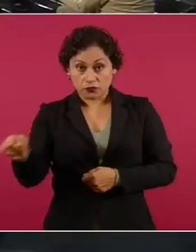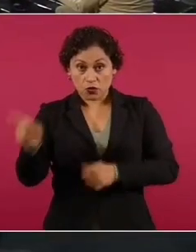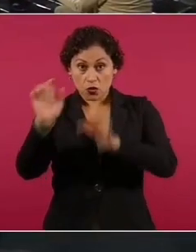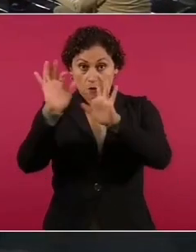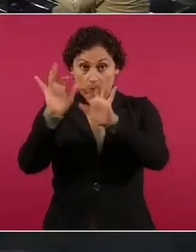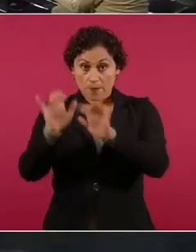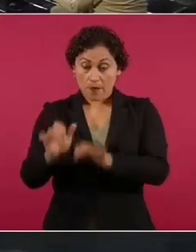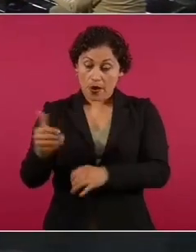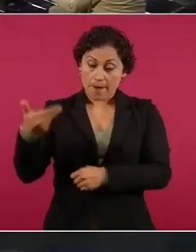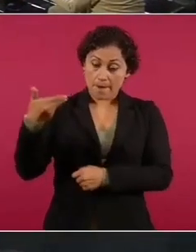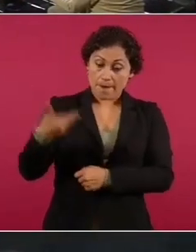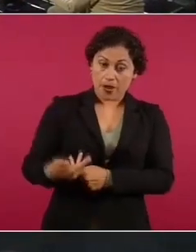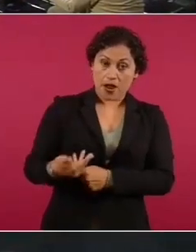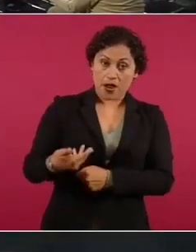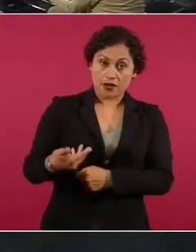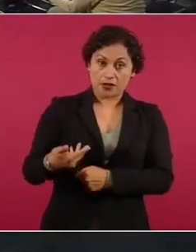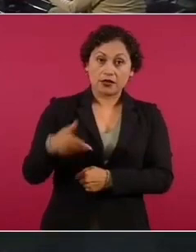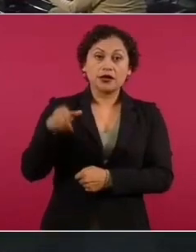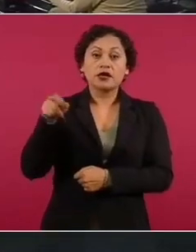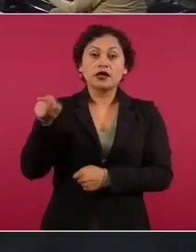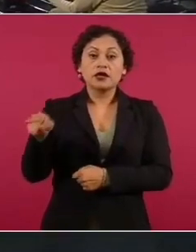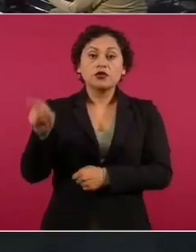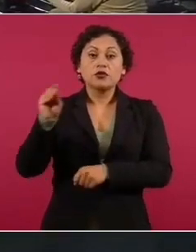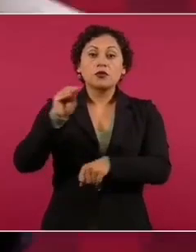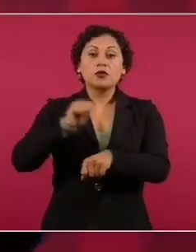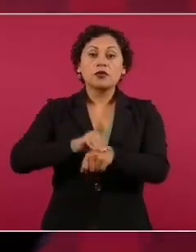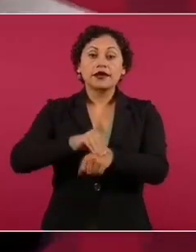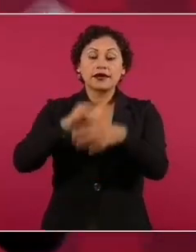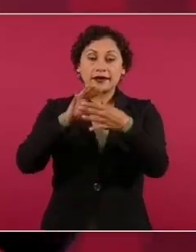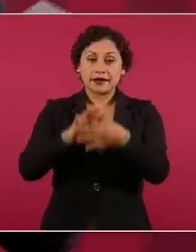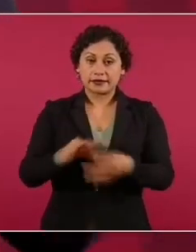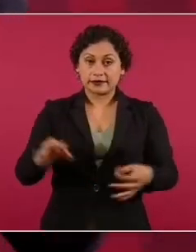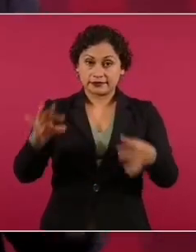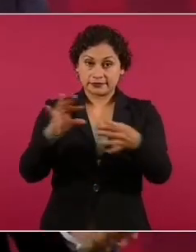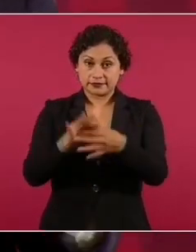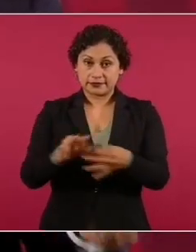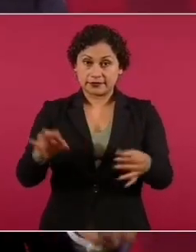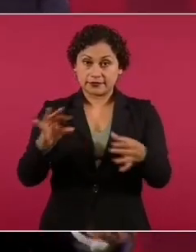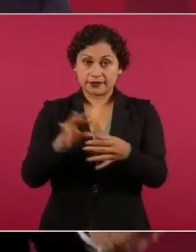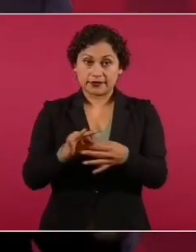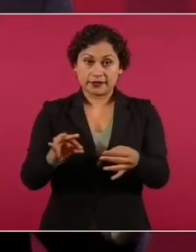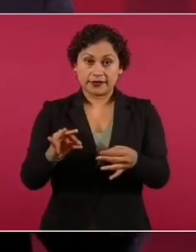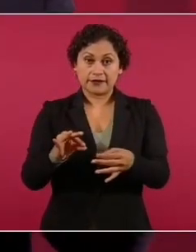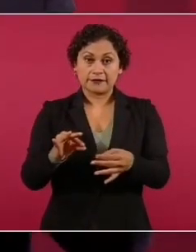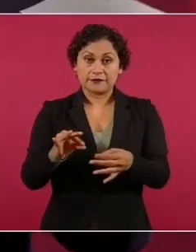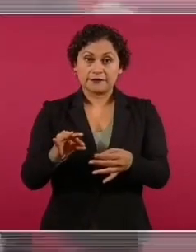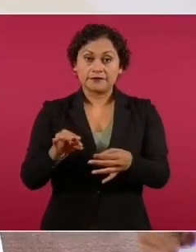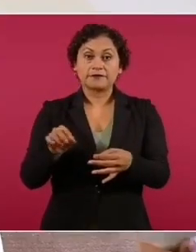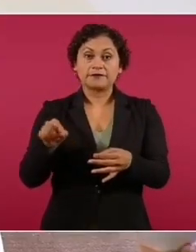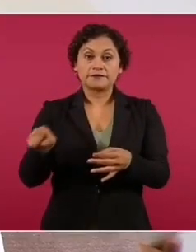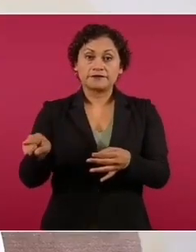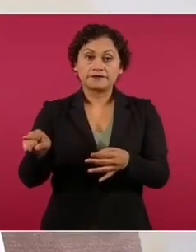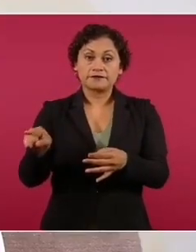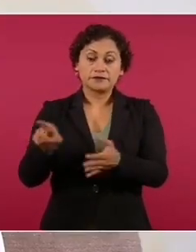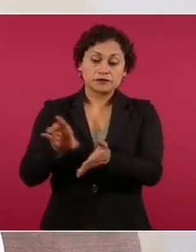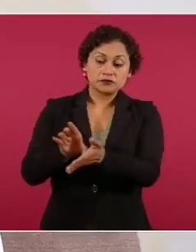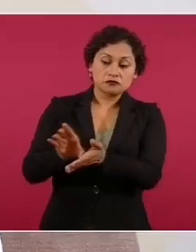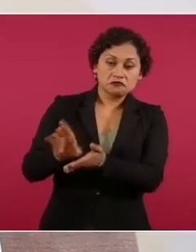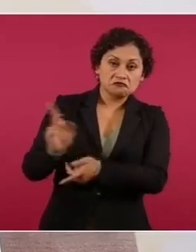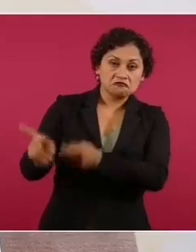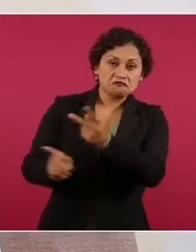me vas a decir quién te va a otorgar el crédito,